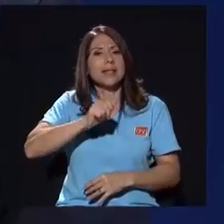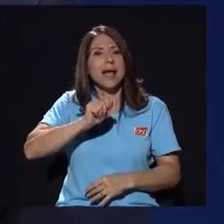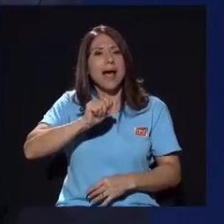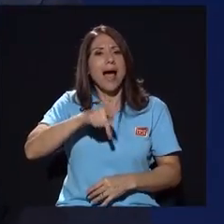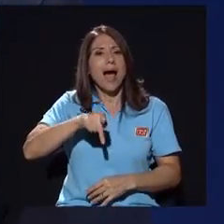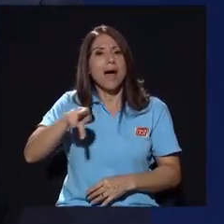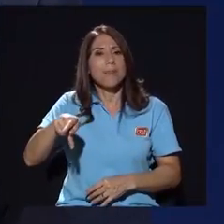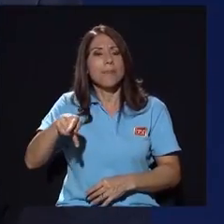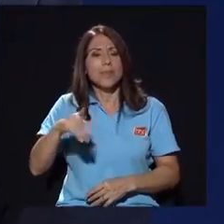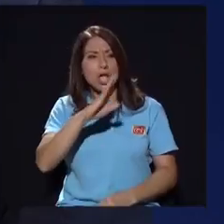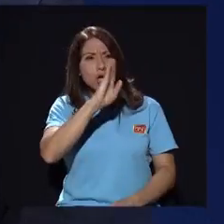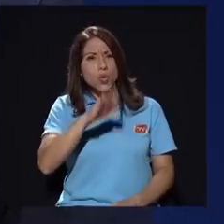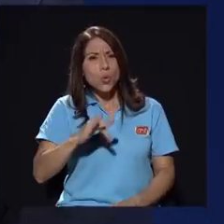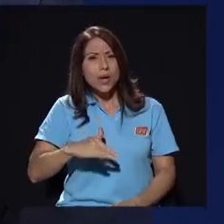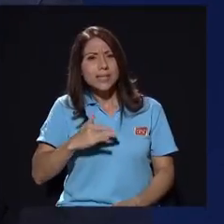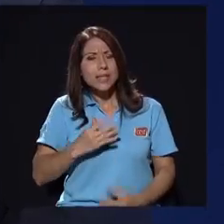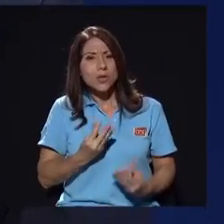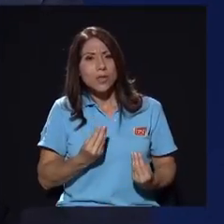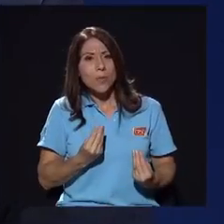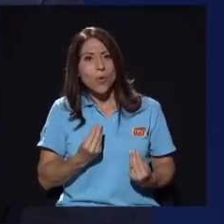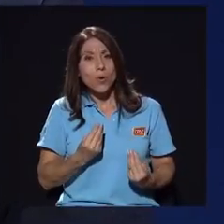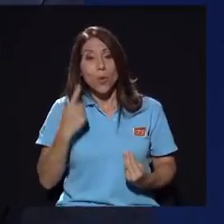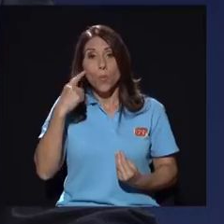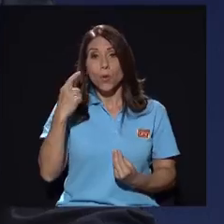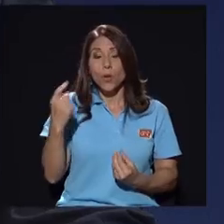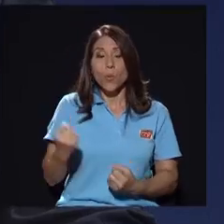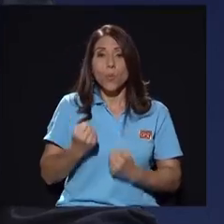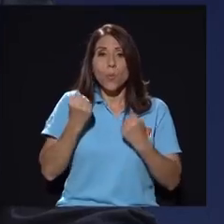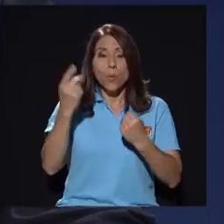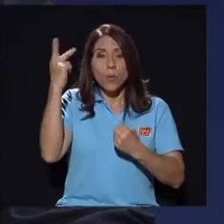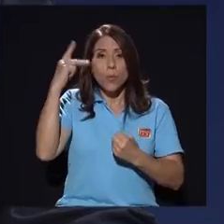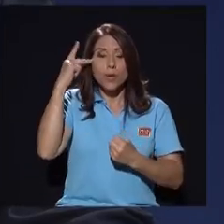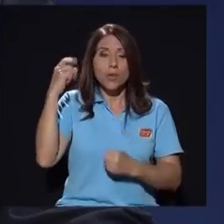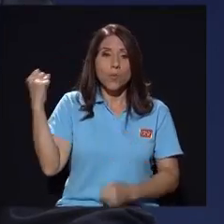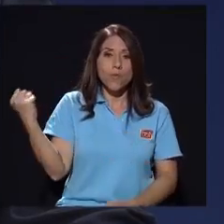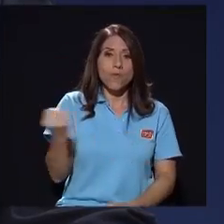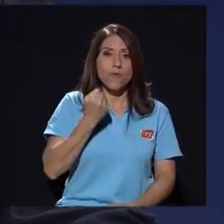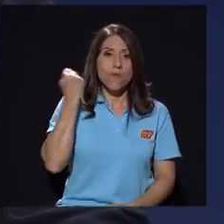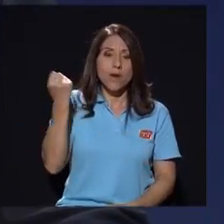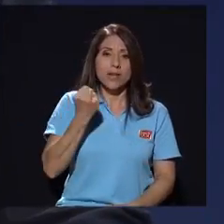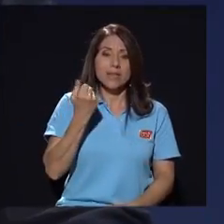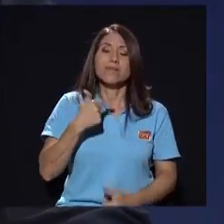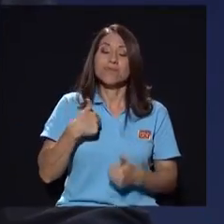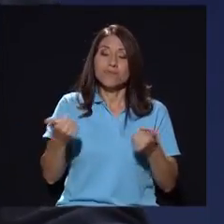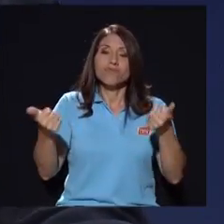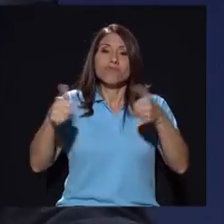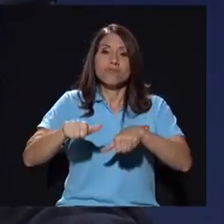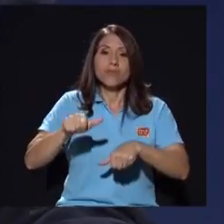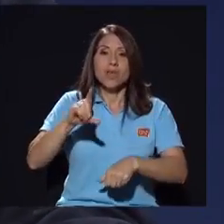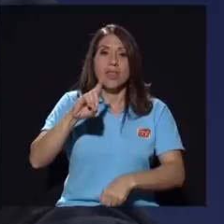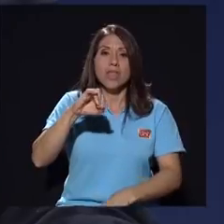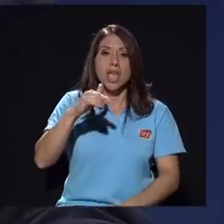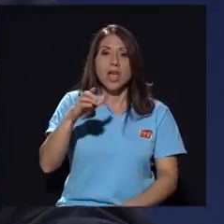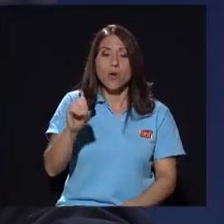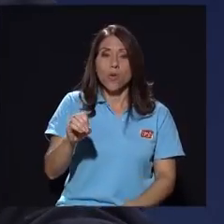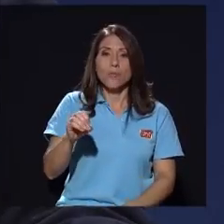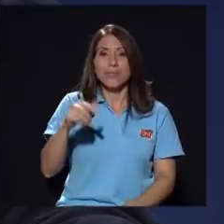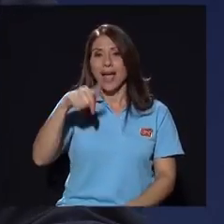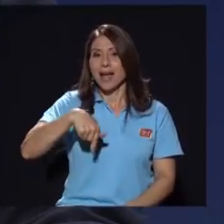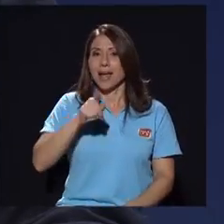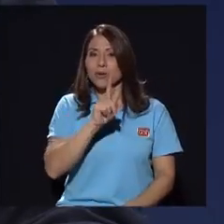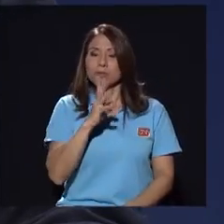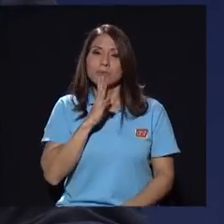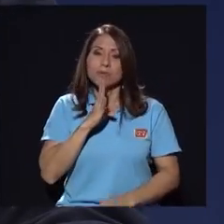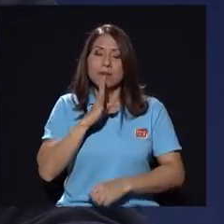nunca has sentido temor es que siento porque hay un poder político muy fuerte yo coincido con Diego en ese planteamiento o sea acá no estamos hablando de